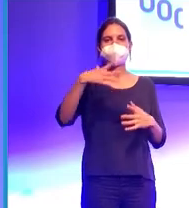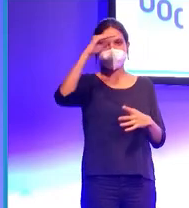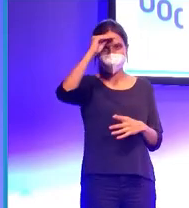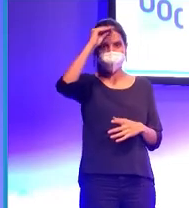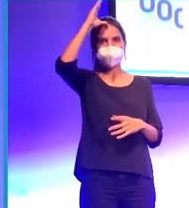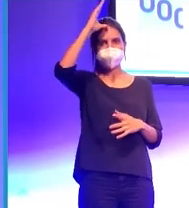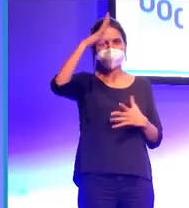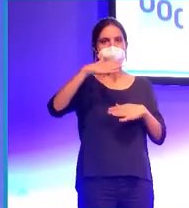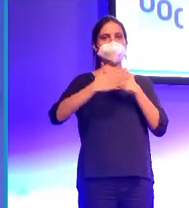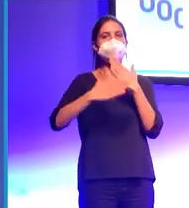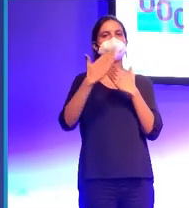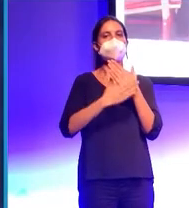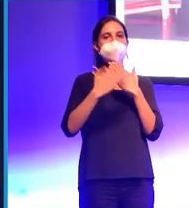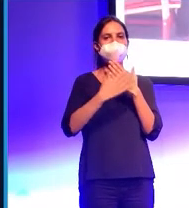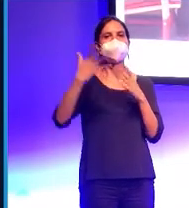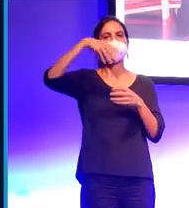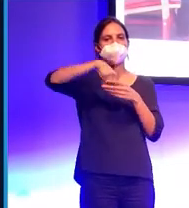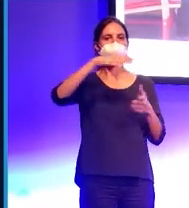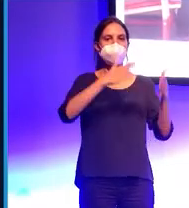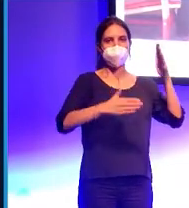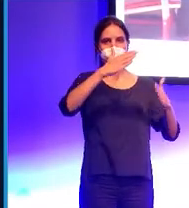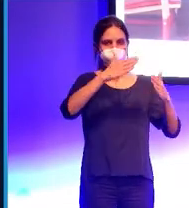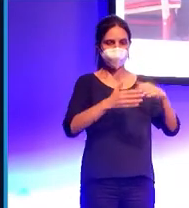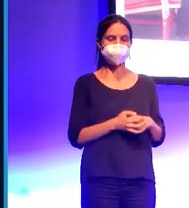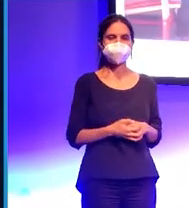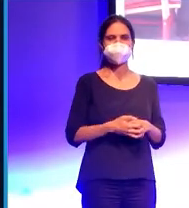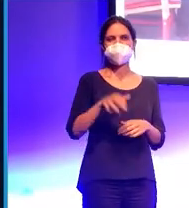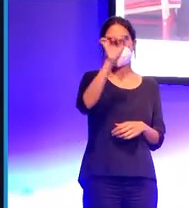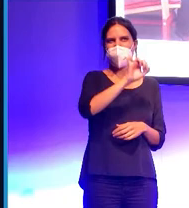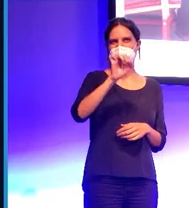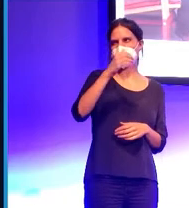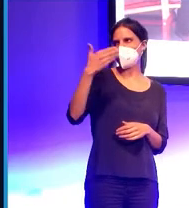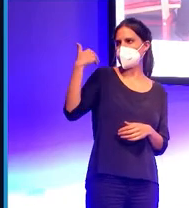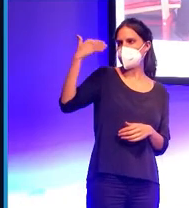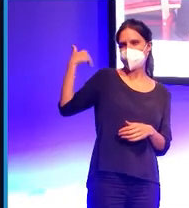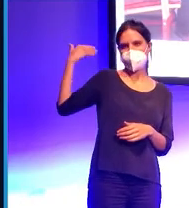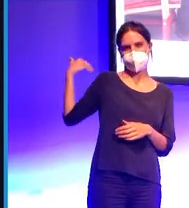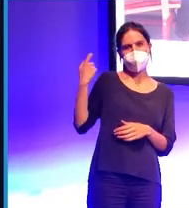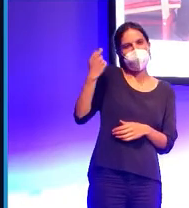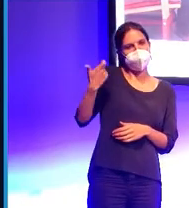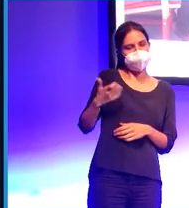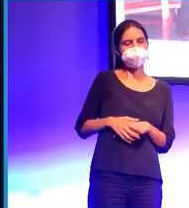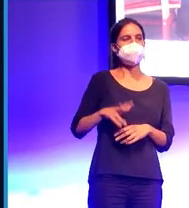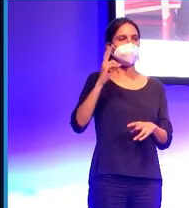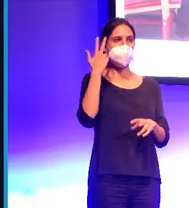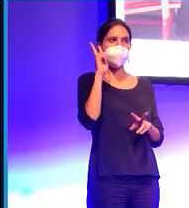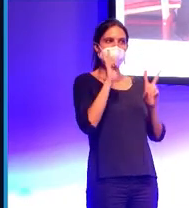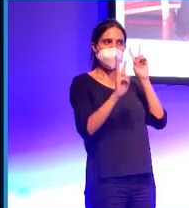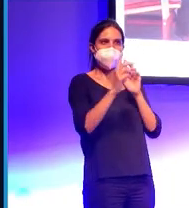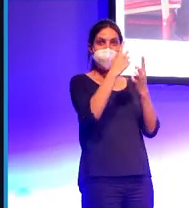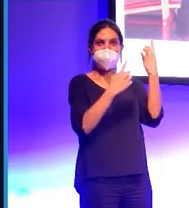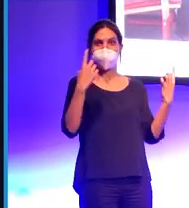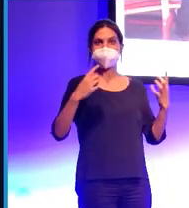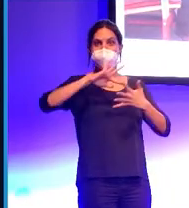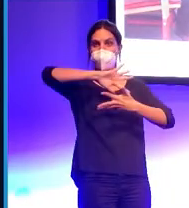robótica social. Desde hace unos años, pocos años, empezamos a ver de vez en cuando noticias como esta que os